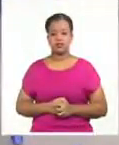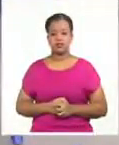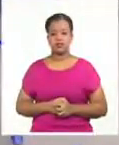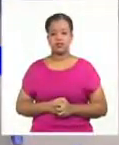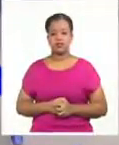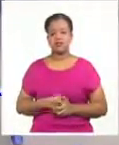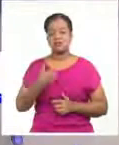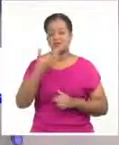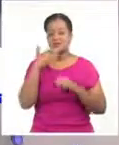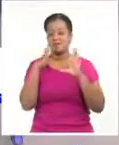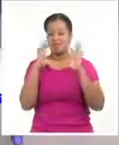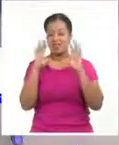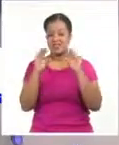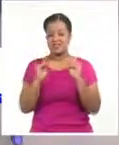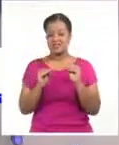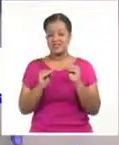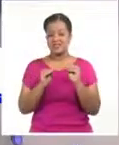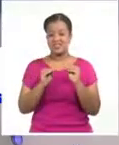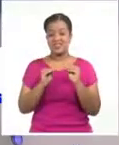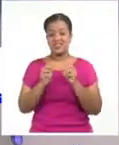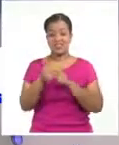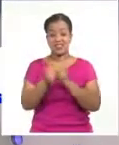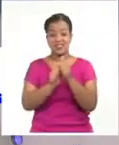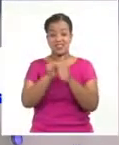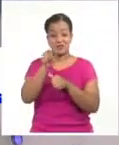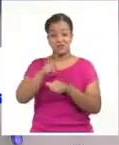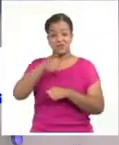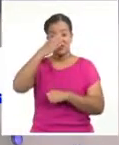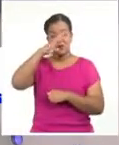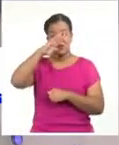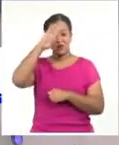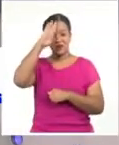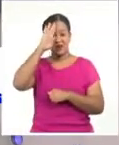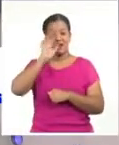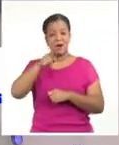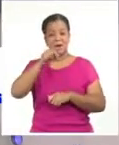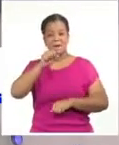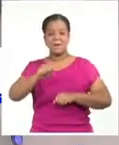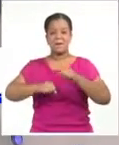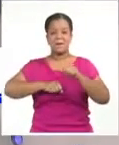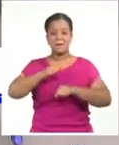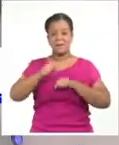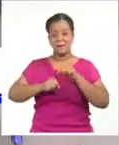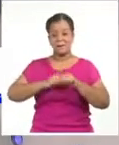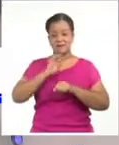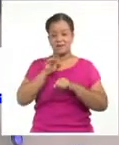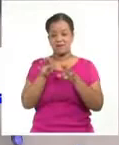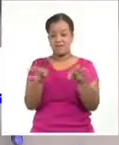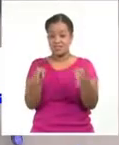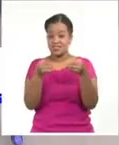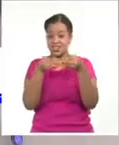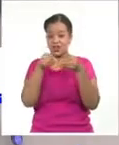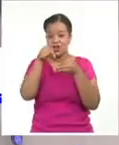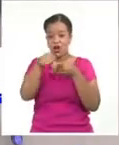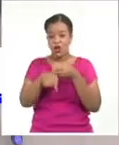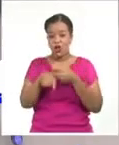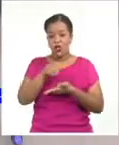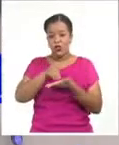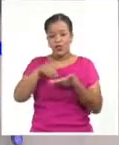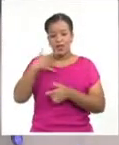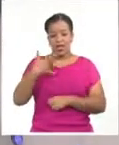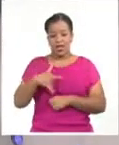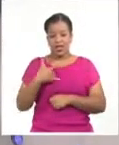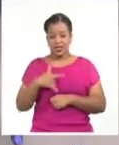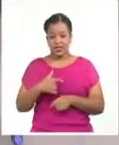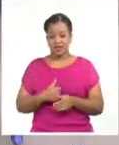Buenas noches, Arlene Sierra se impuso en el campeonato panamericano de ciclismo de ruta que cerró sus cortinas hoy en la ciudad argentina de San